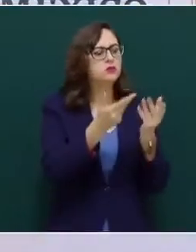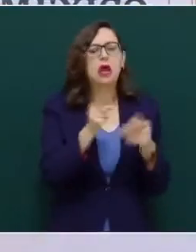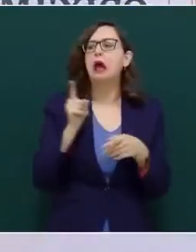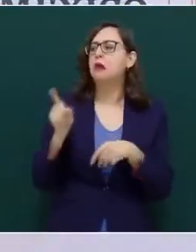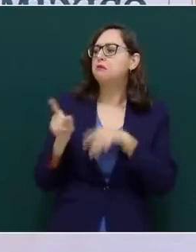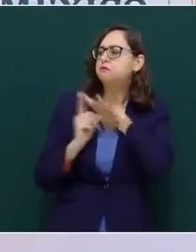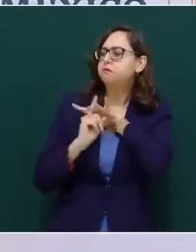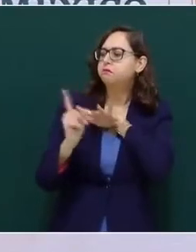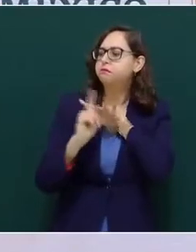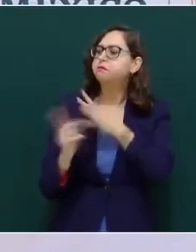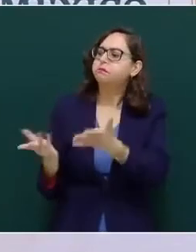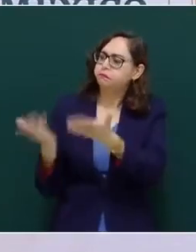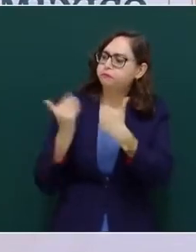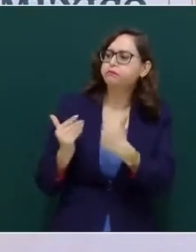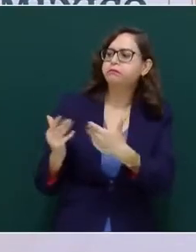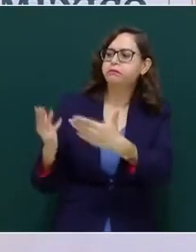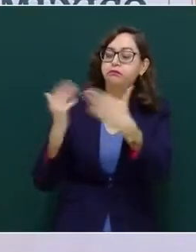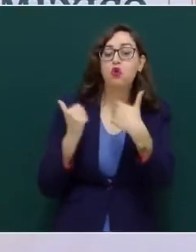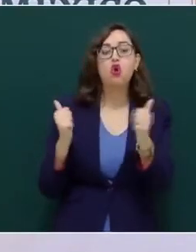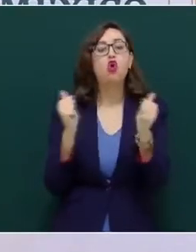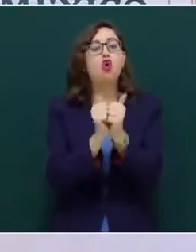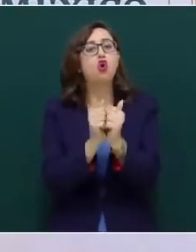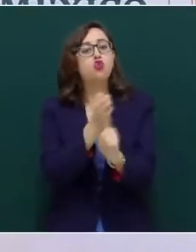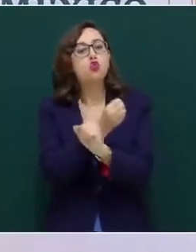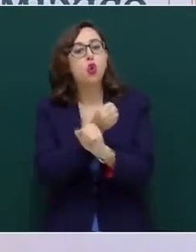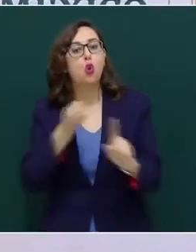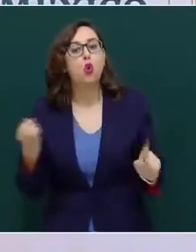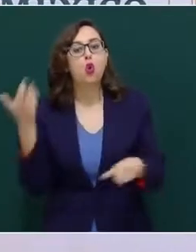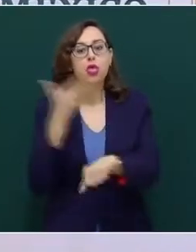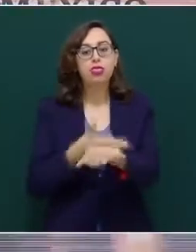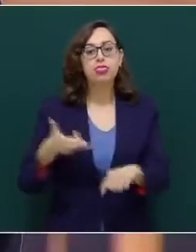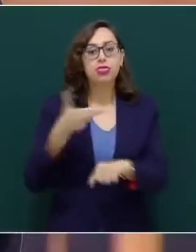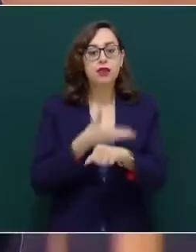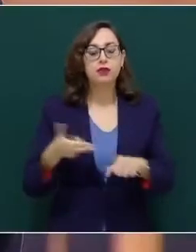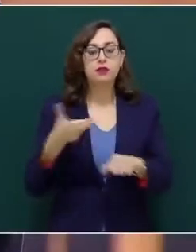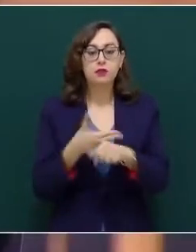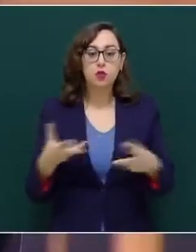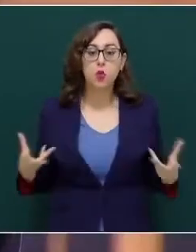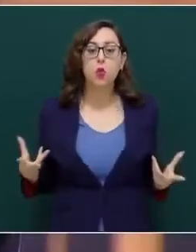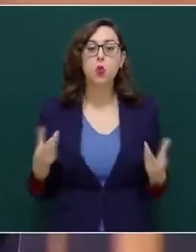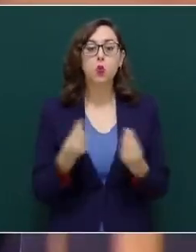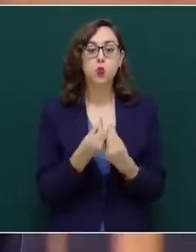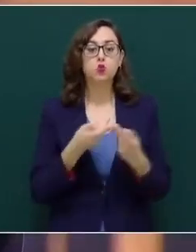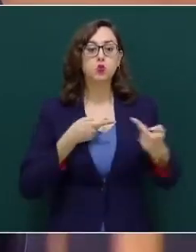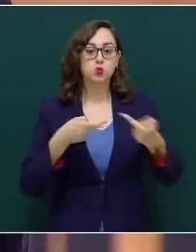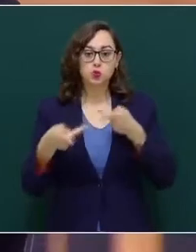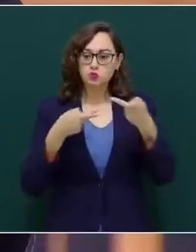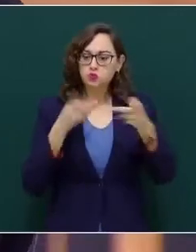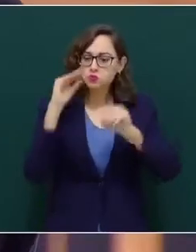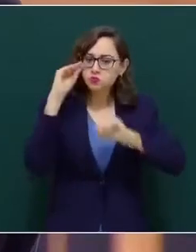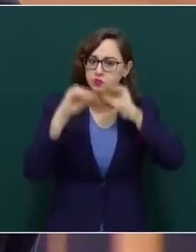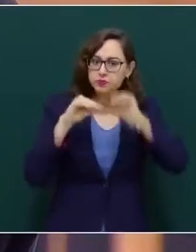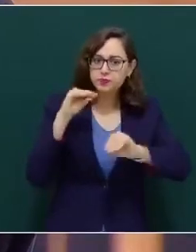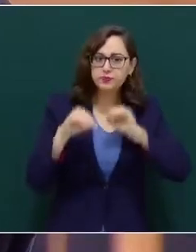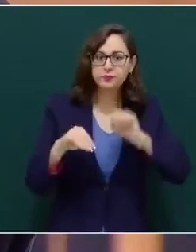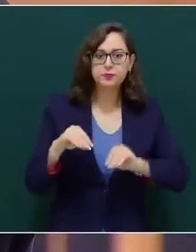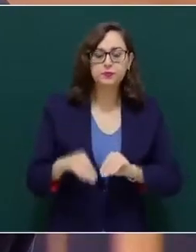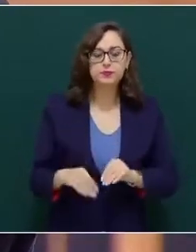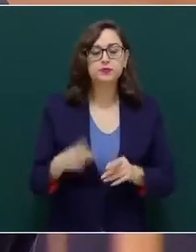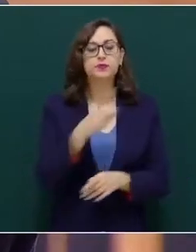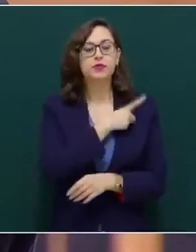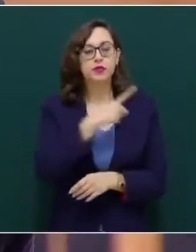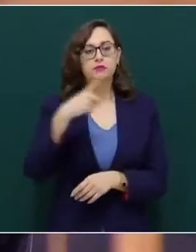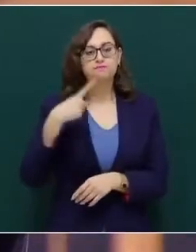Y en el marco de este nuevo Plan de Desarrollo Conjunto deben considerarse la política